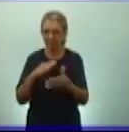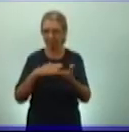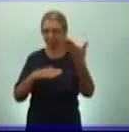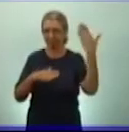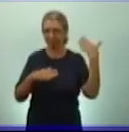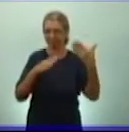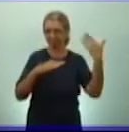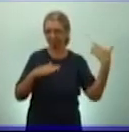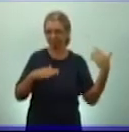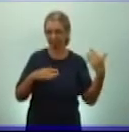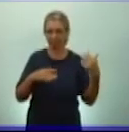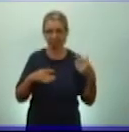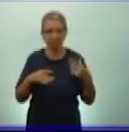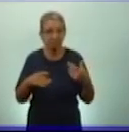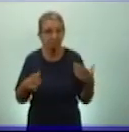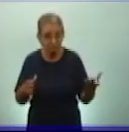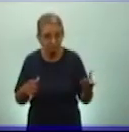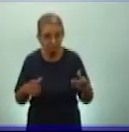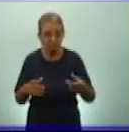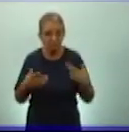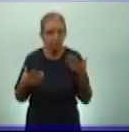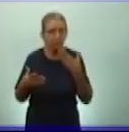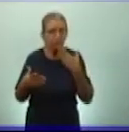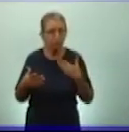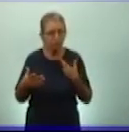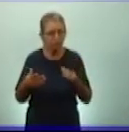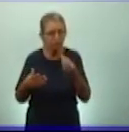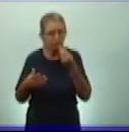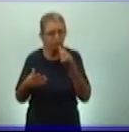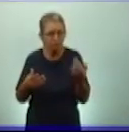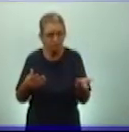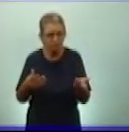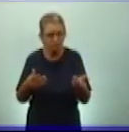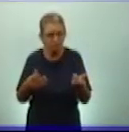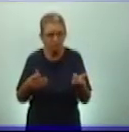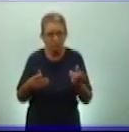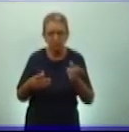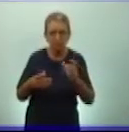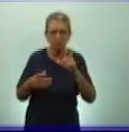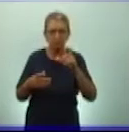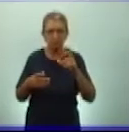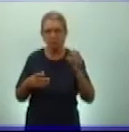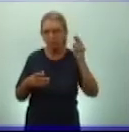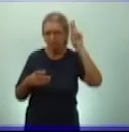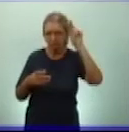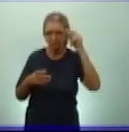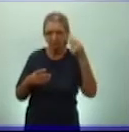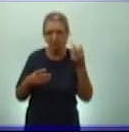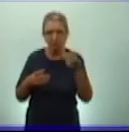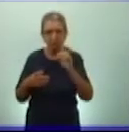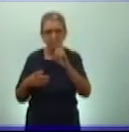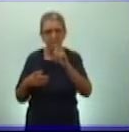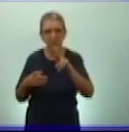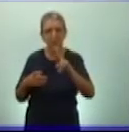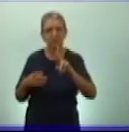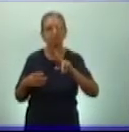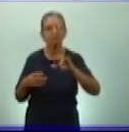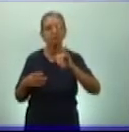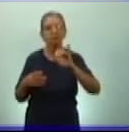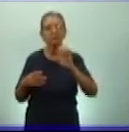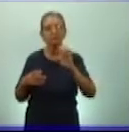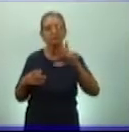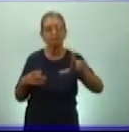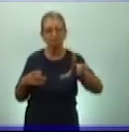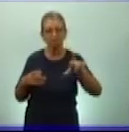También criaban para obtener la carne de ellos, para comer, conejillos de India o curiel, como le conocemos nosotros también